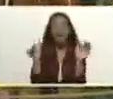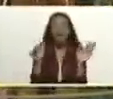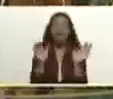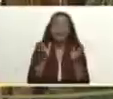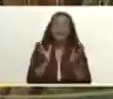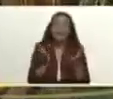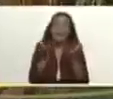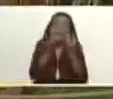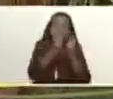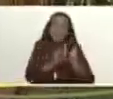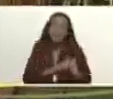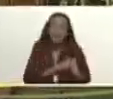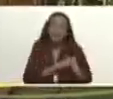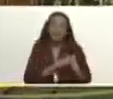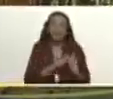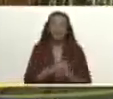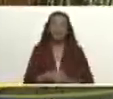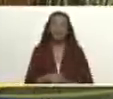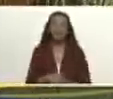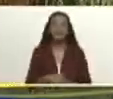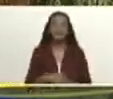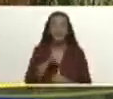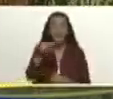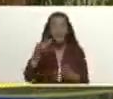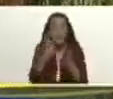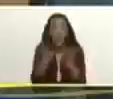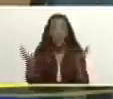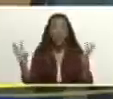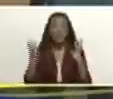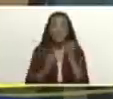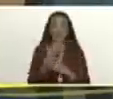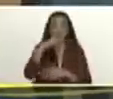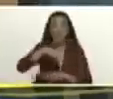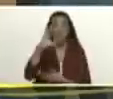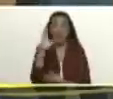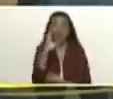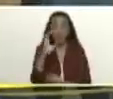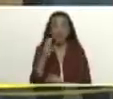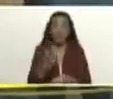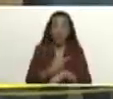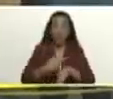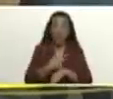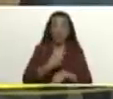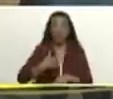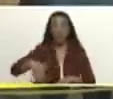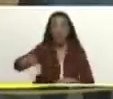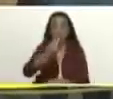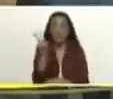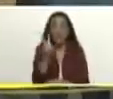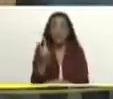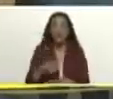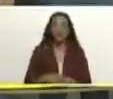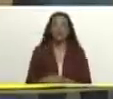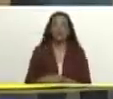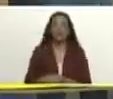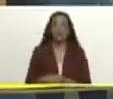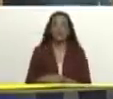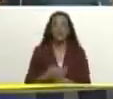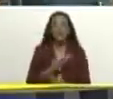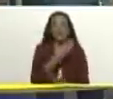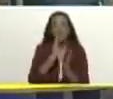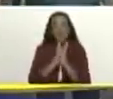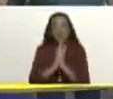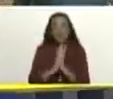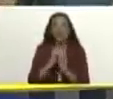reposando alrededor suyo en su palacio de Miraflor y como gobernante de Venezuela señor presidente